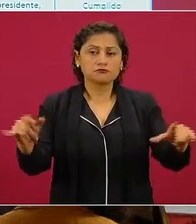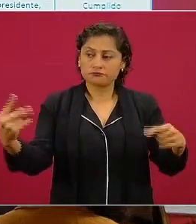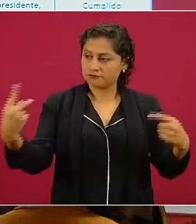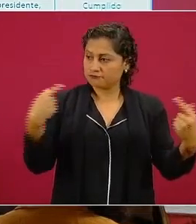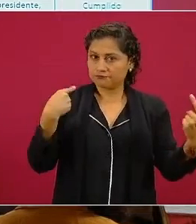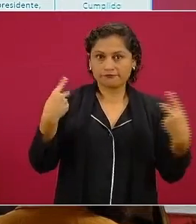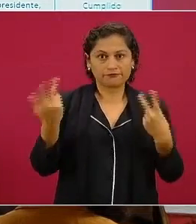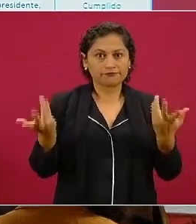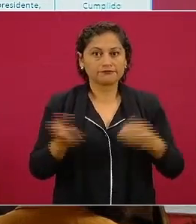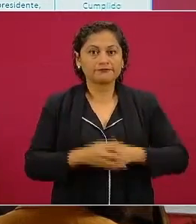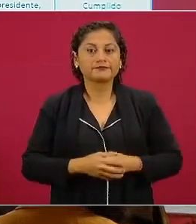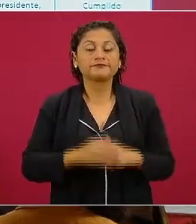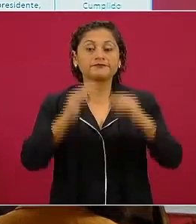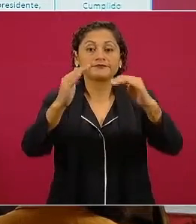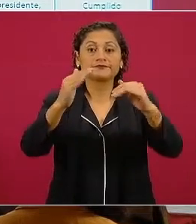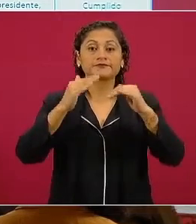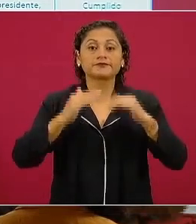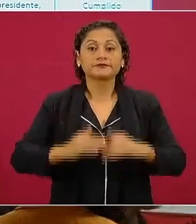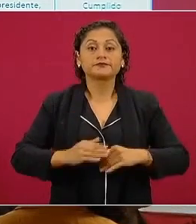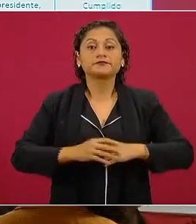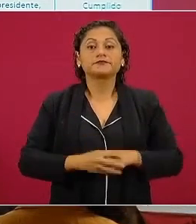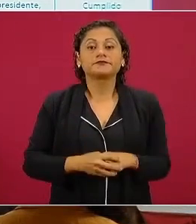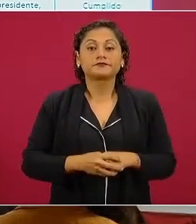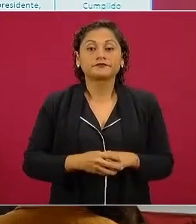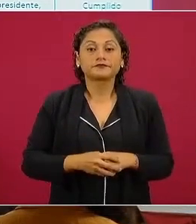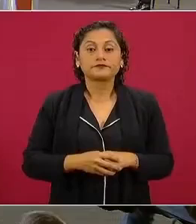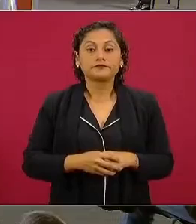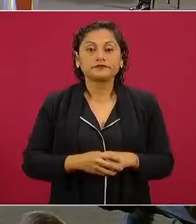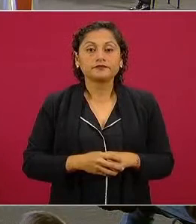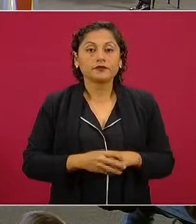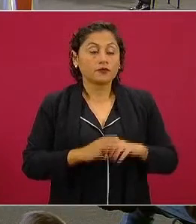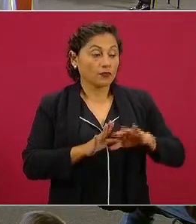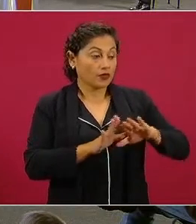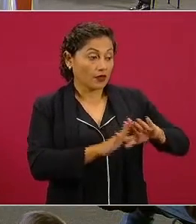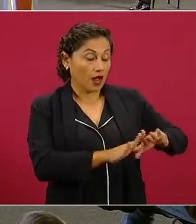no se comprará ninguna mercancía que exista en los almacenes.